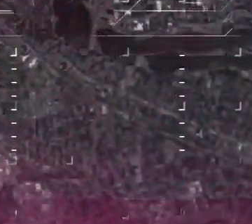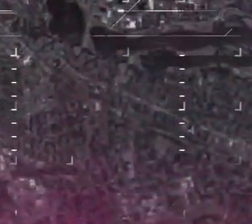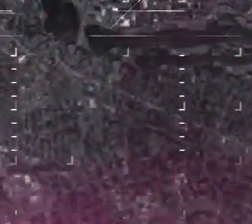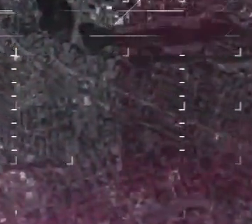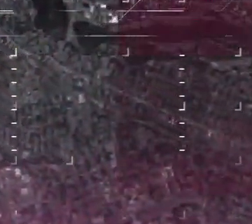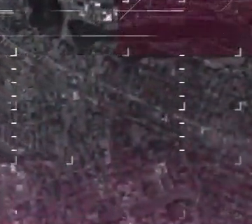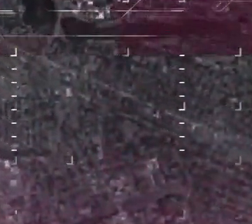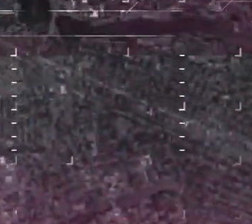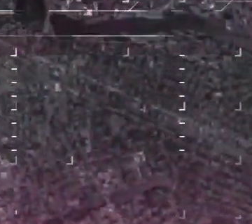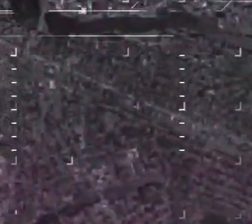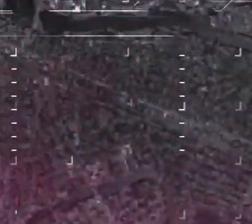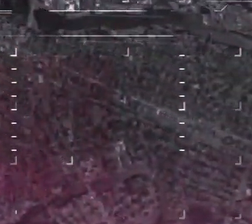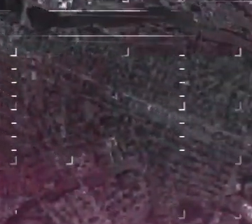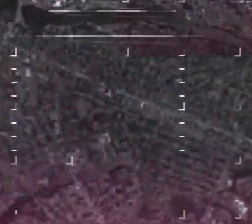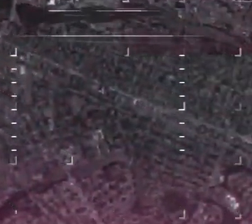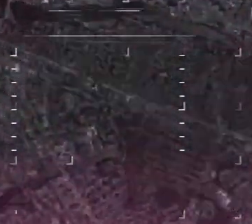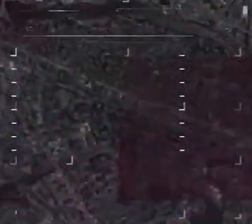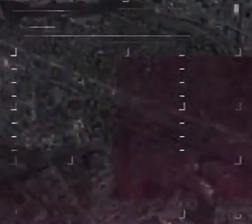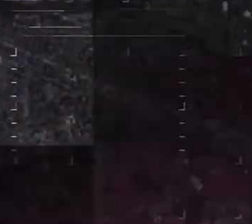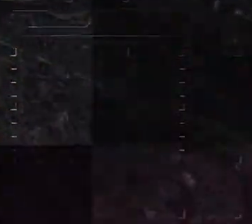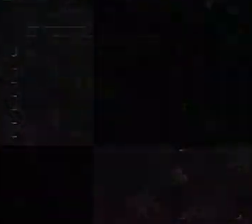¡Suscríbete! ¡Suscríbete! ¡Suscríbete! ¡Suscríbete!